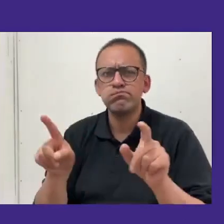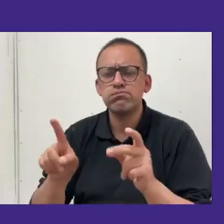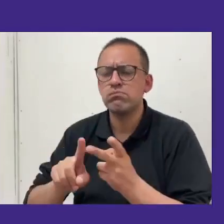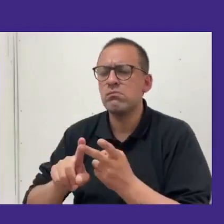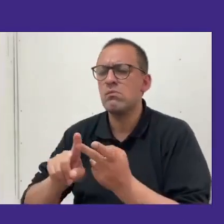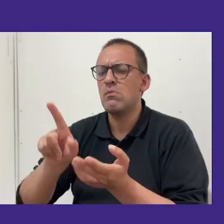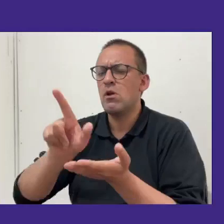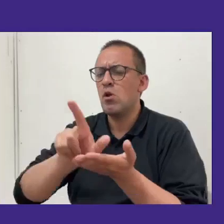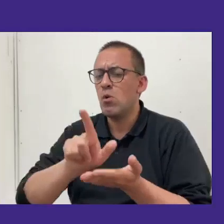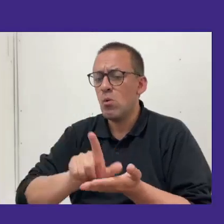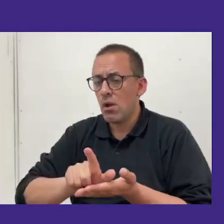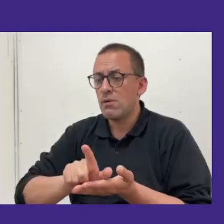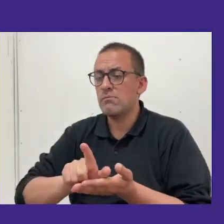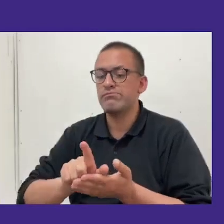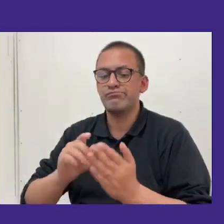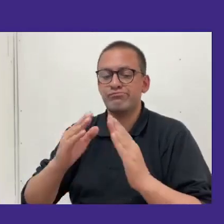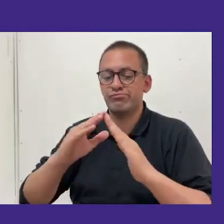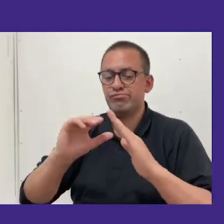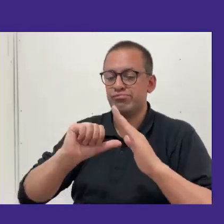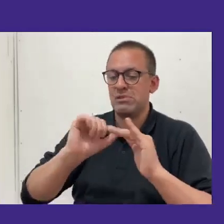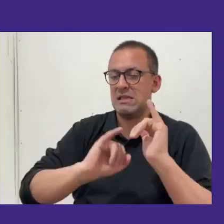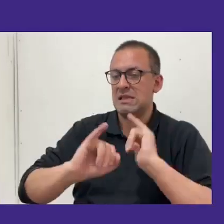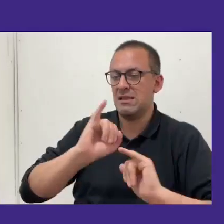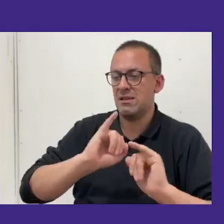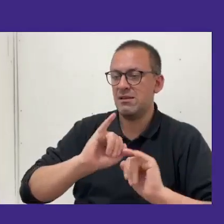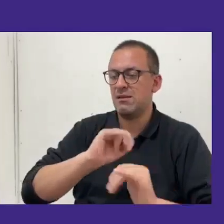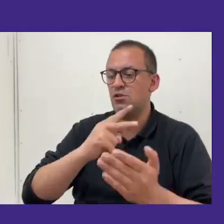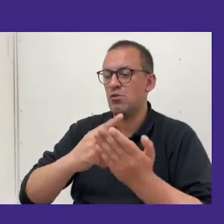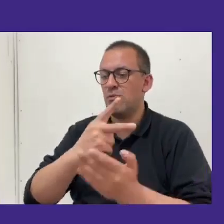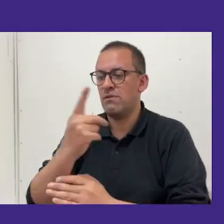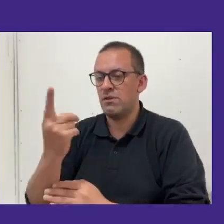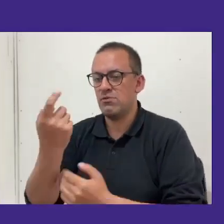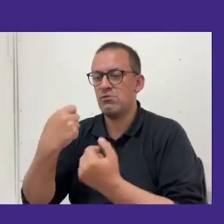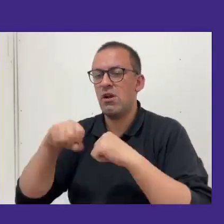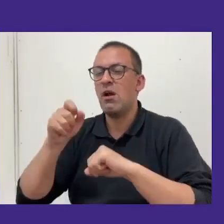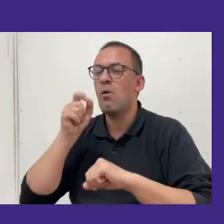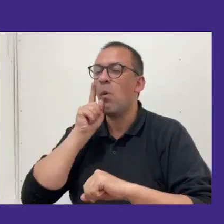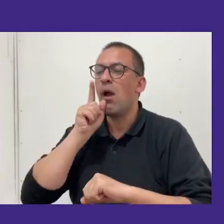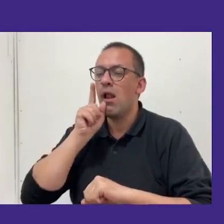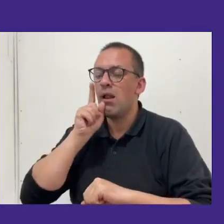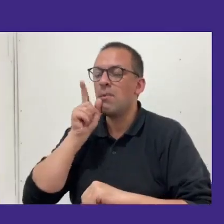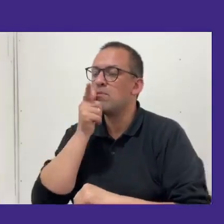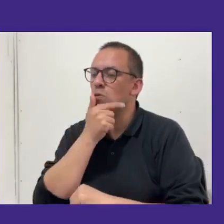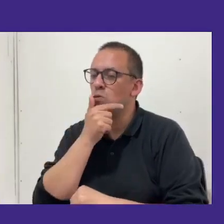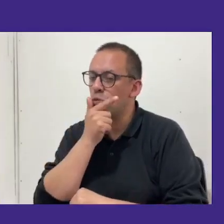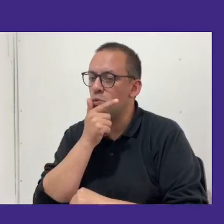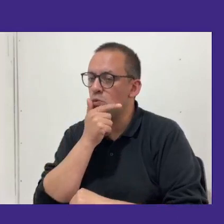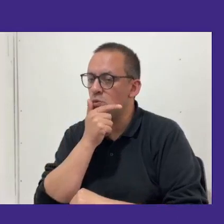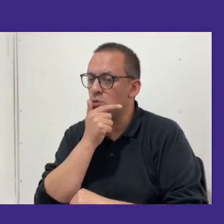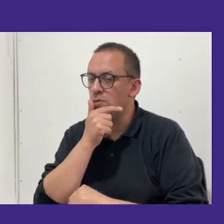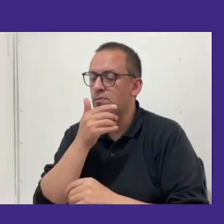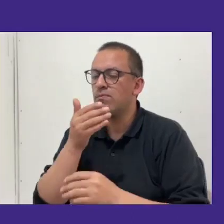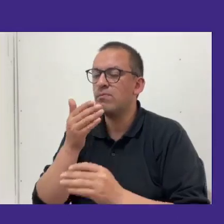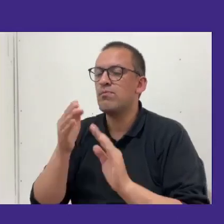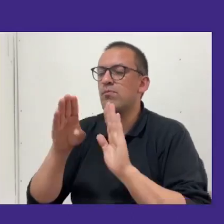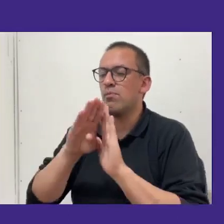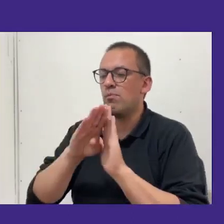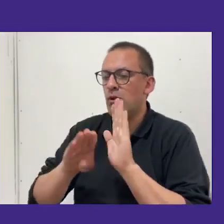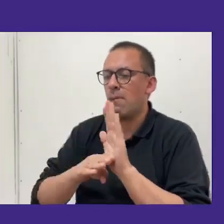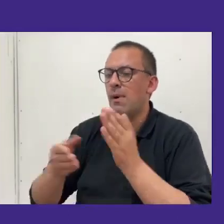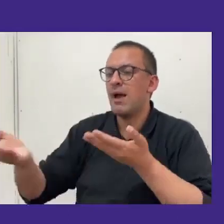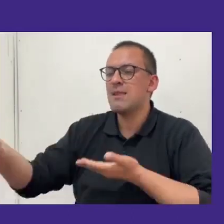después del periodo online? El 2021 ganó la opción de programas de intercambio y de